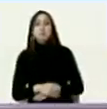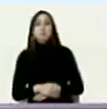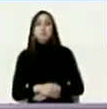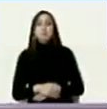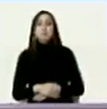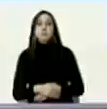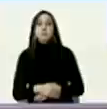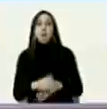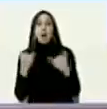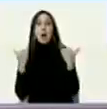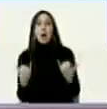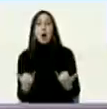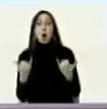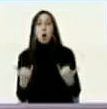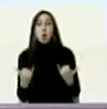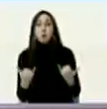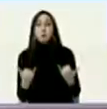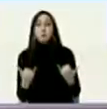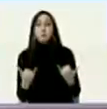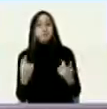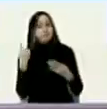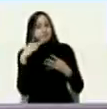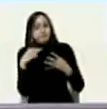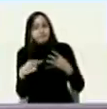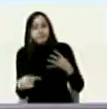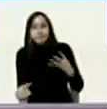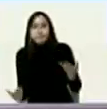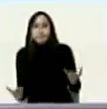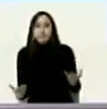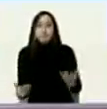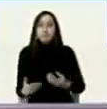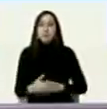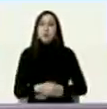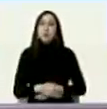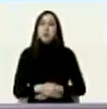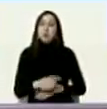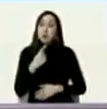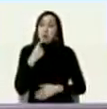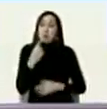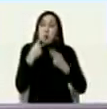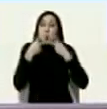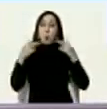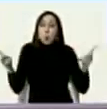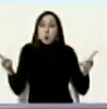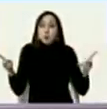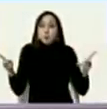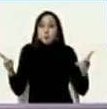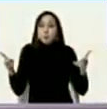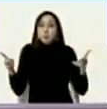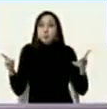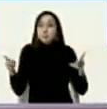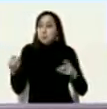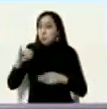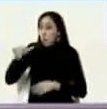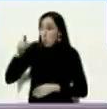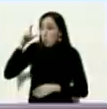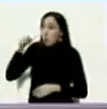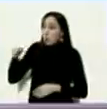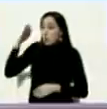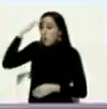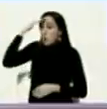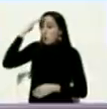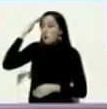ahora son muchas cosas yo le he dicho públicamente doctor Jorge Rodríguez el